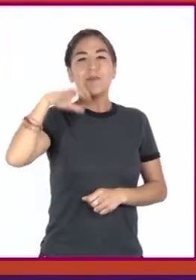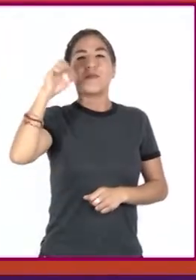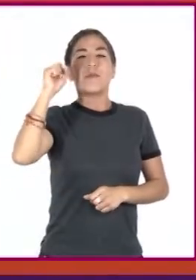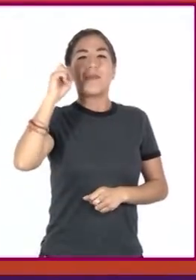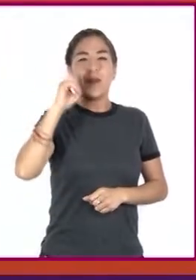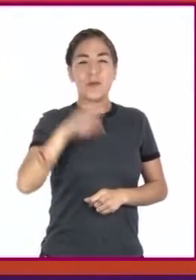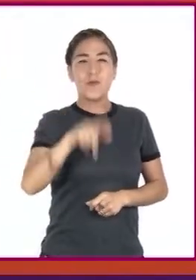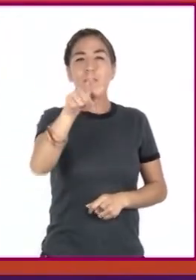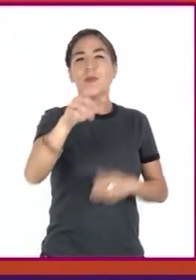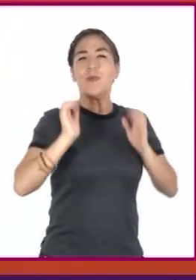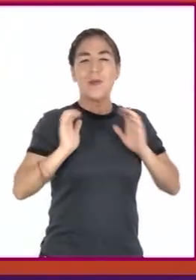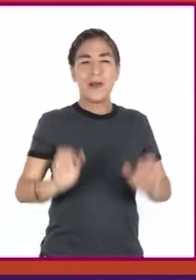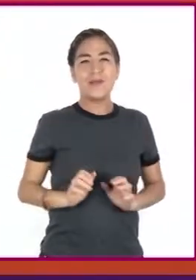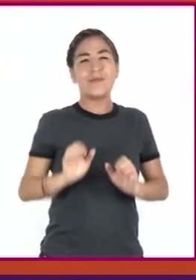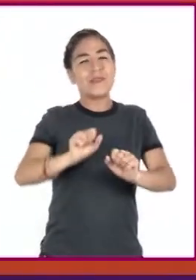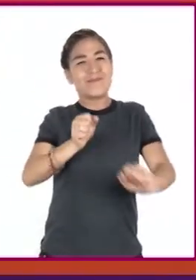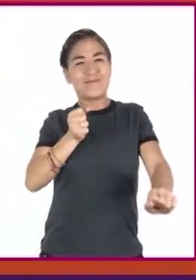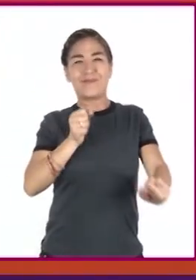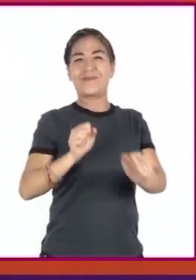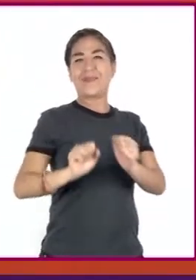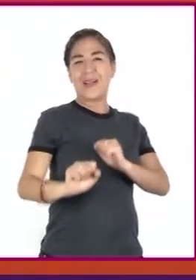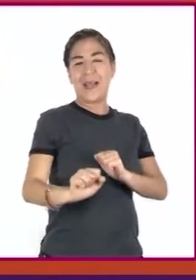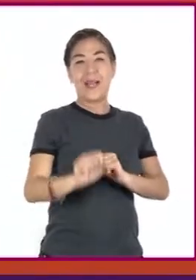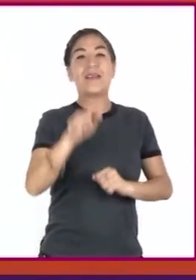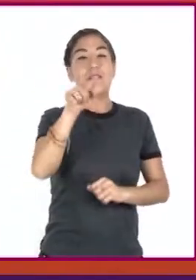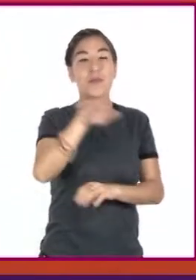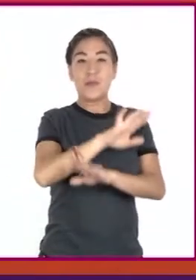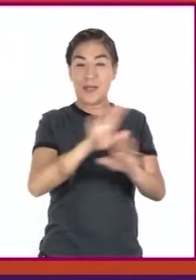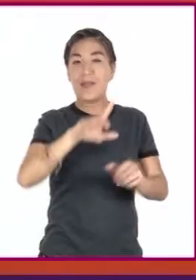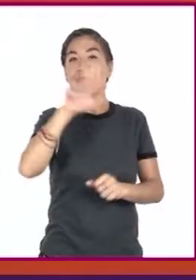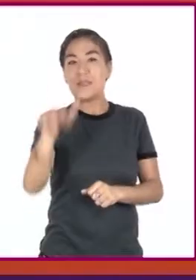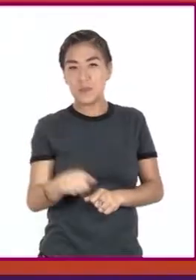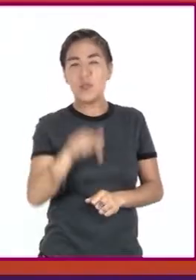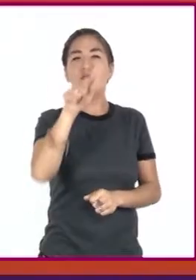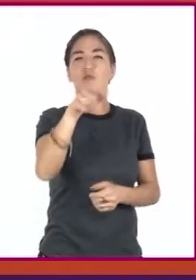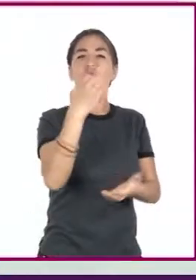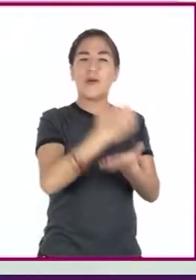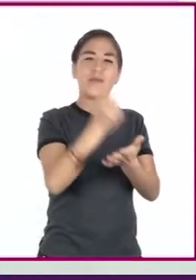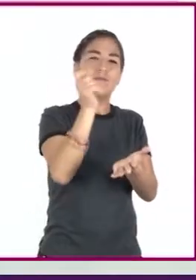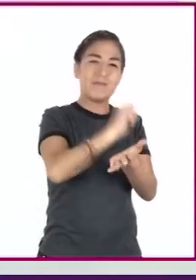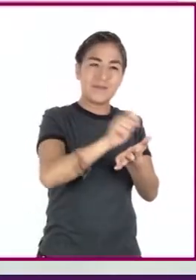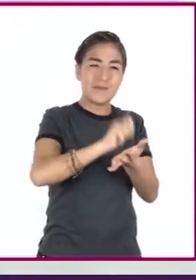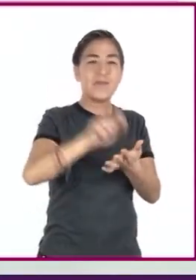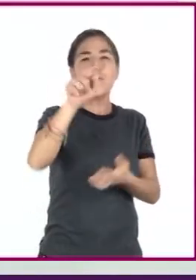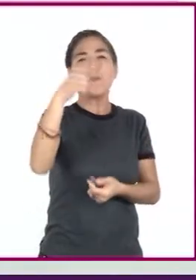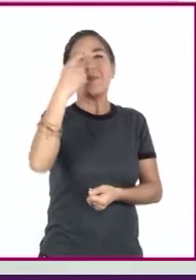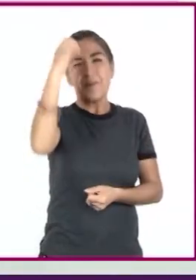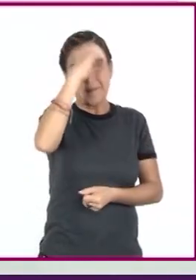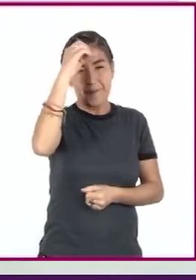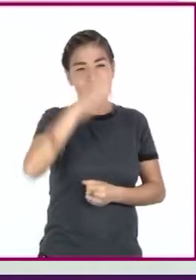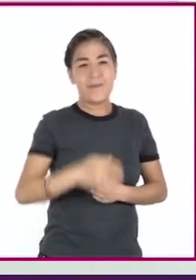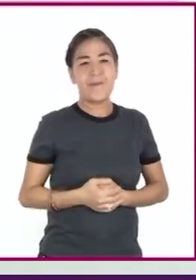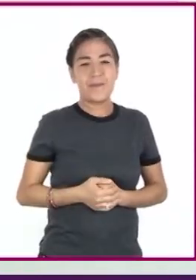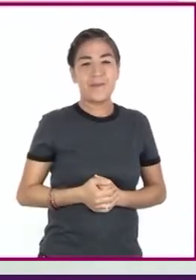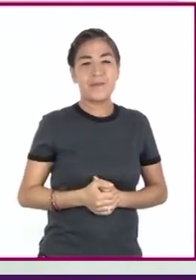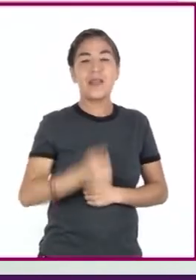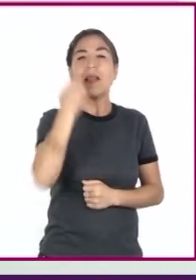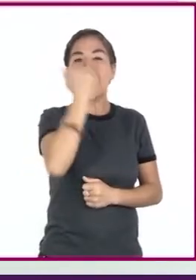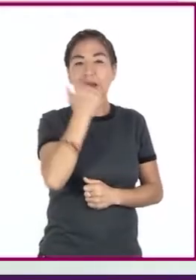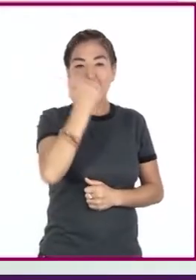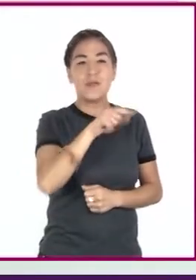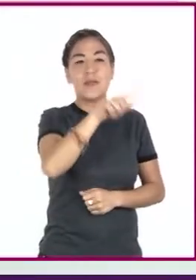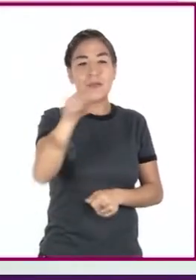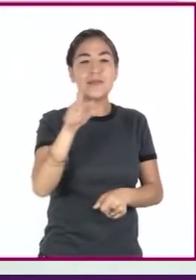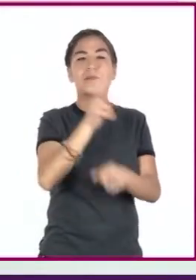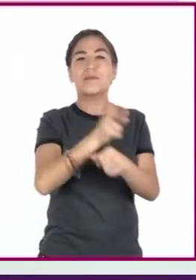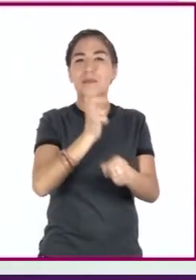suavemente el cuerpo. Y por favor, anoten en su cuaderno las reflexiones. Alumnas y alumnos, les invitamos